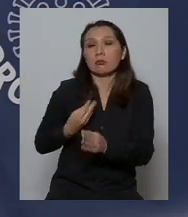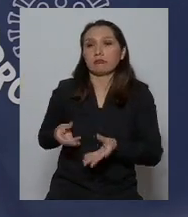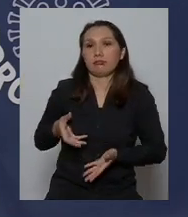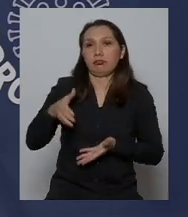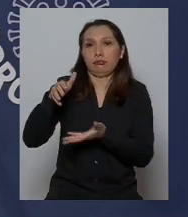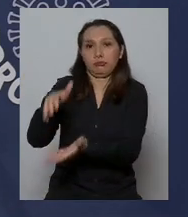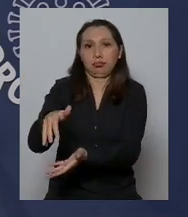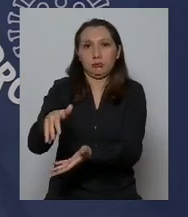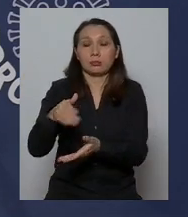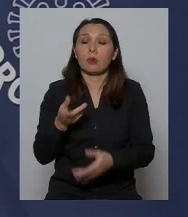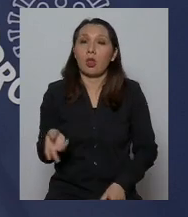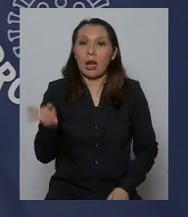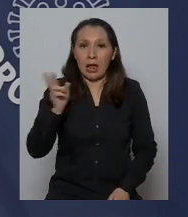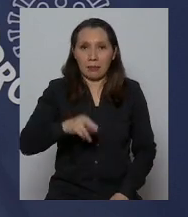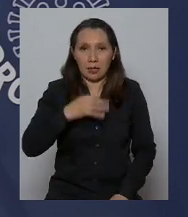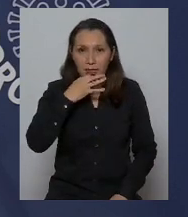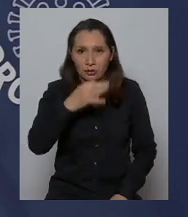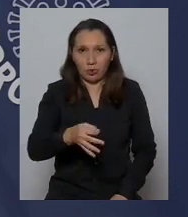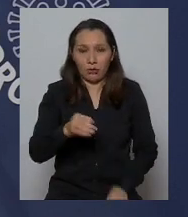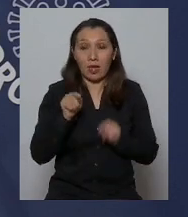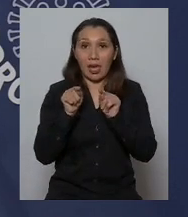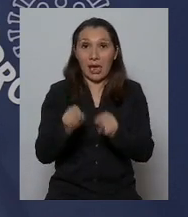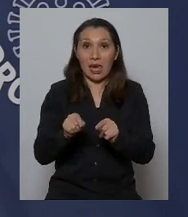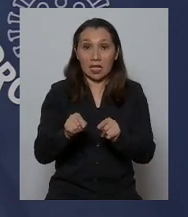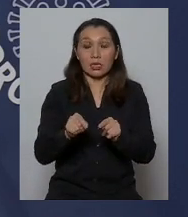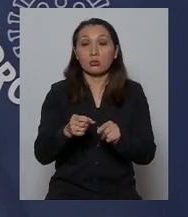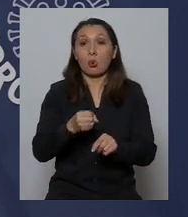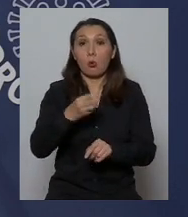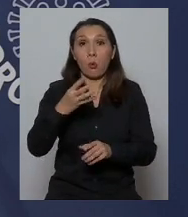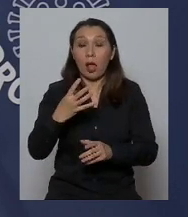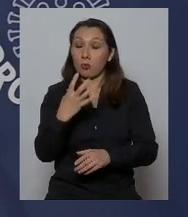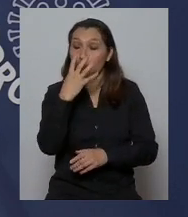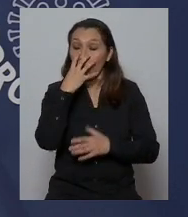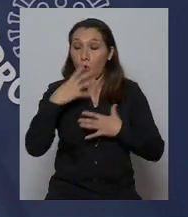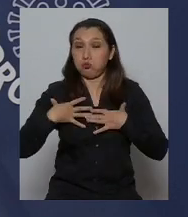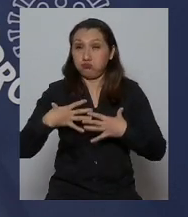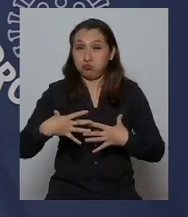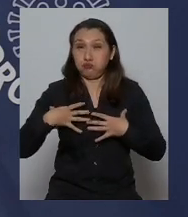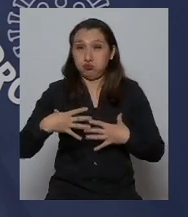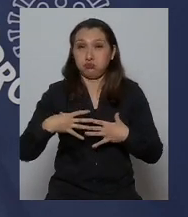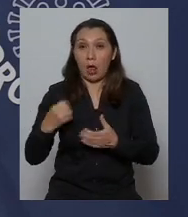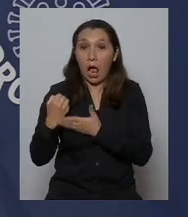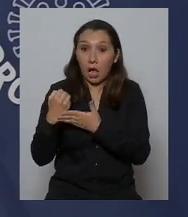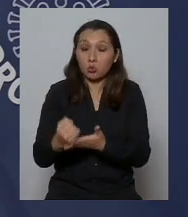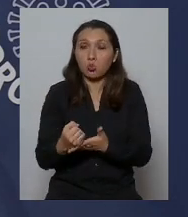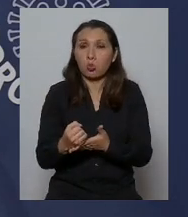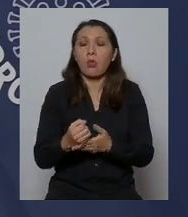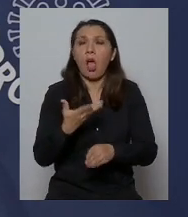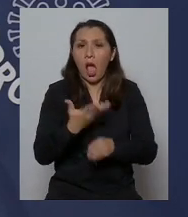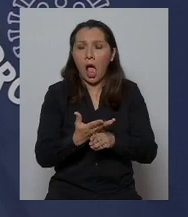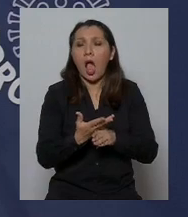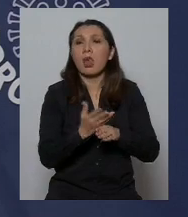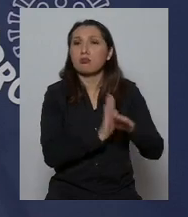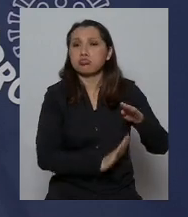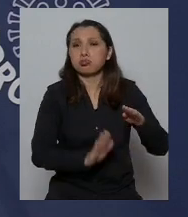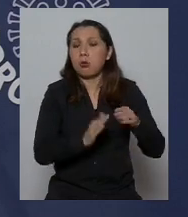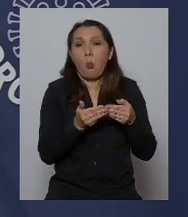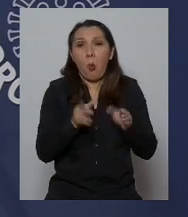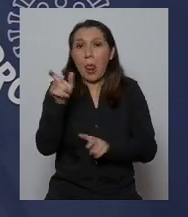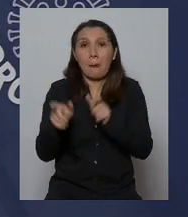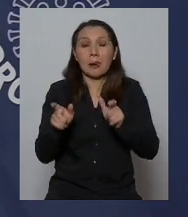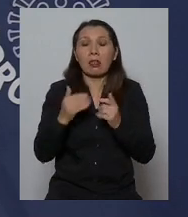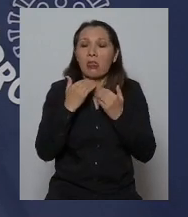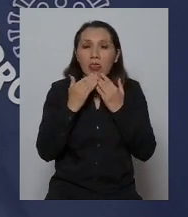requerido. Reitero, esta cantidad de ventiladores mecánicos está disponible para cualquier persona,